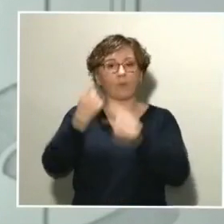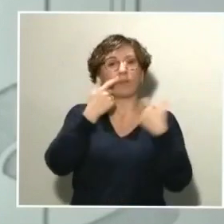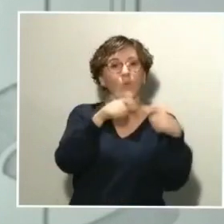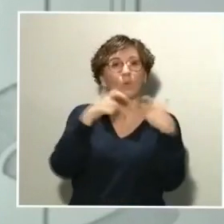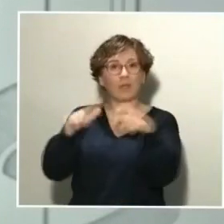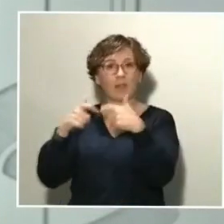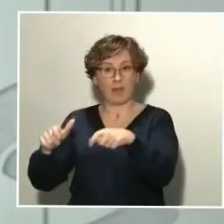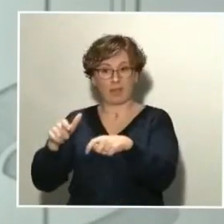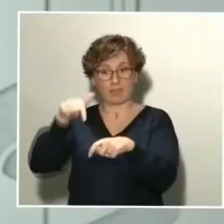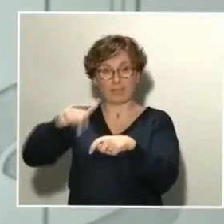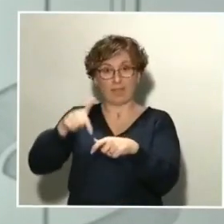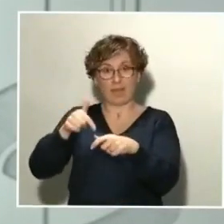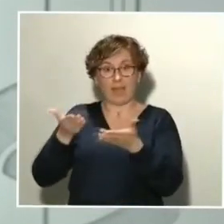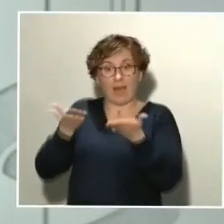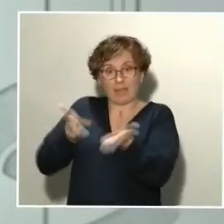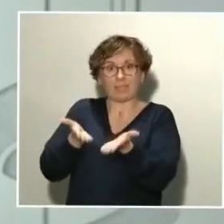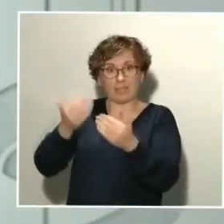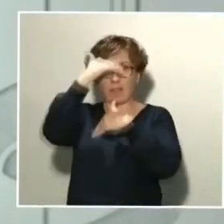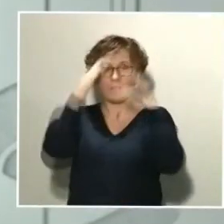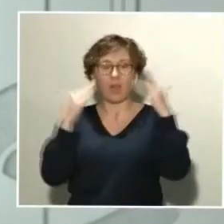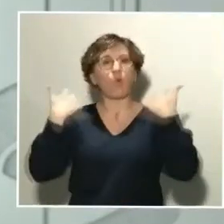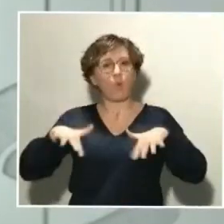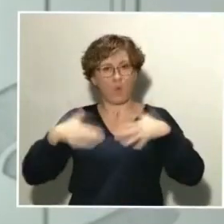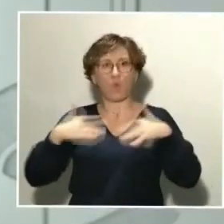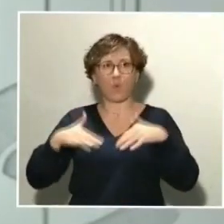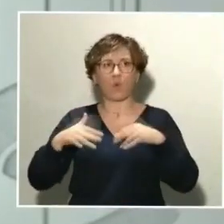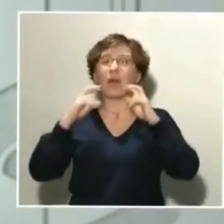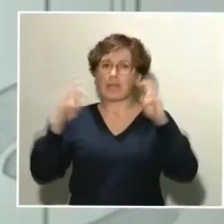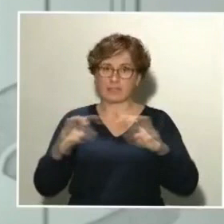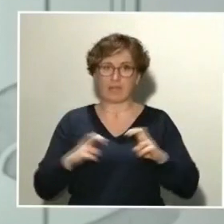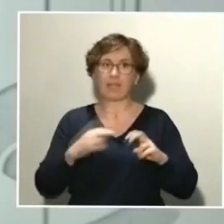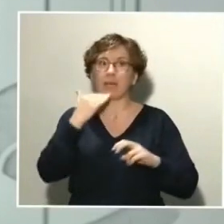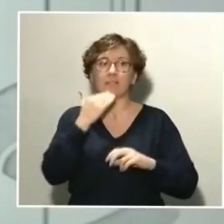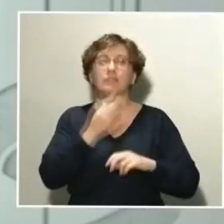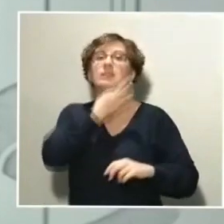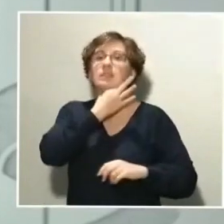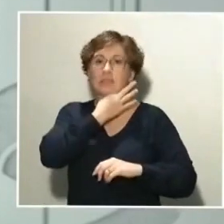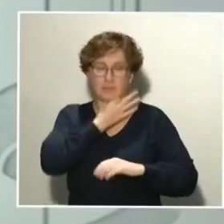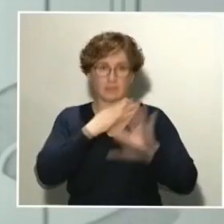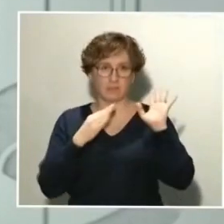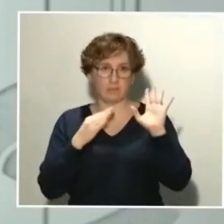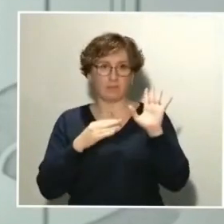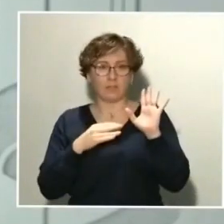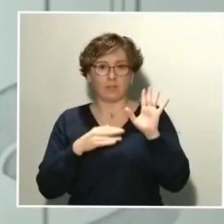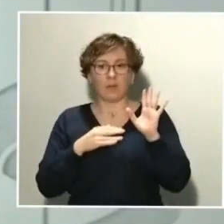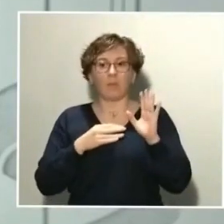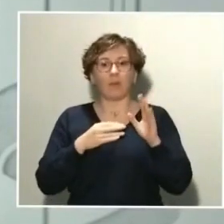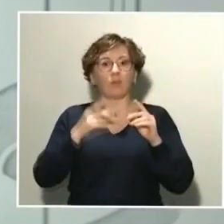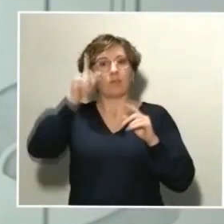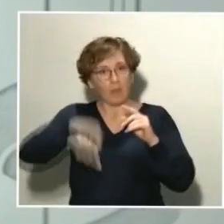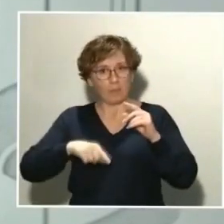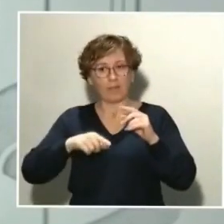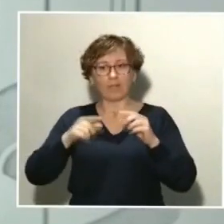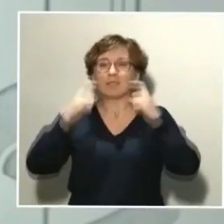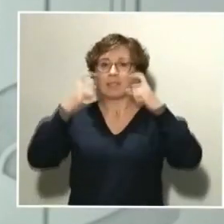asistenciales bajo un estrés cercano al límite. También es cierto que se están poniendo muchas medidas, tanto desde las comunidades